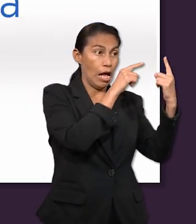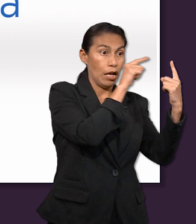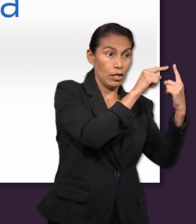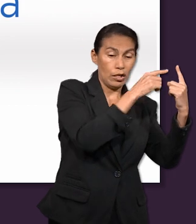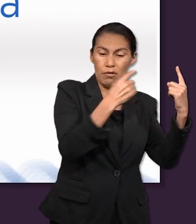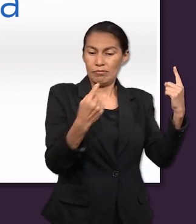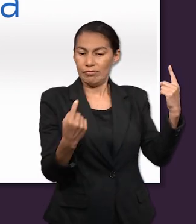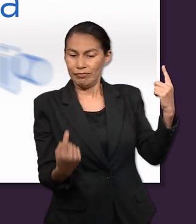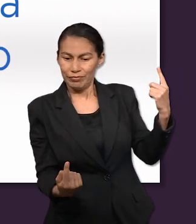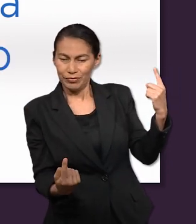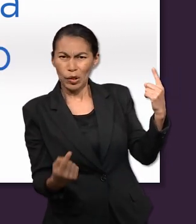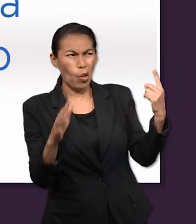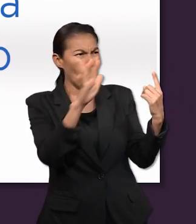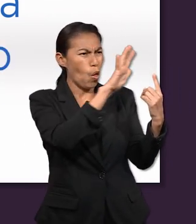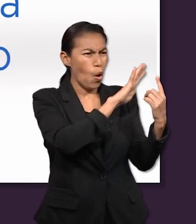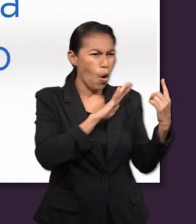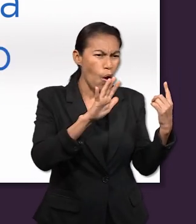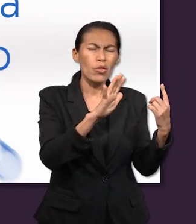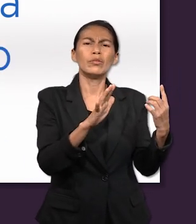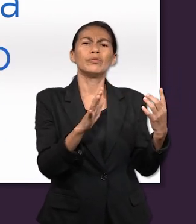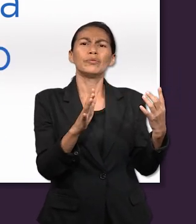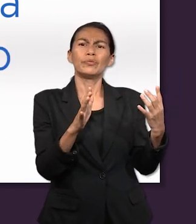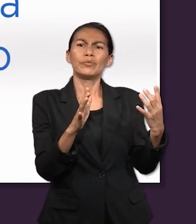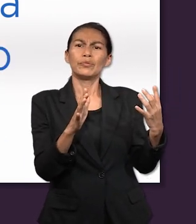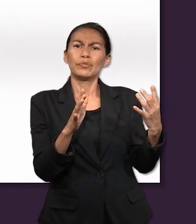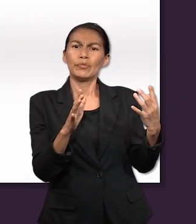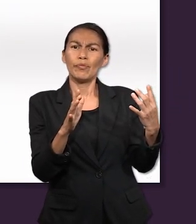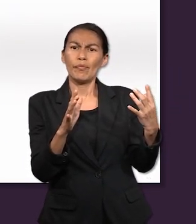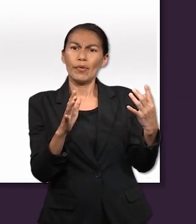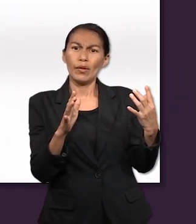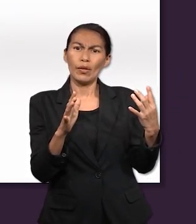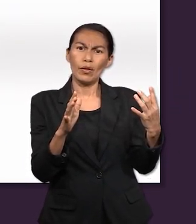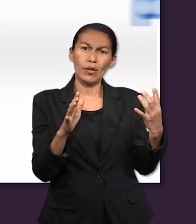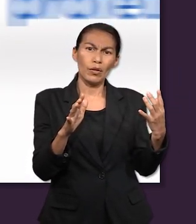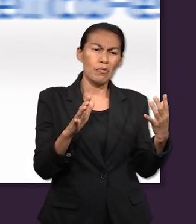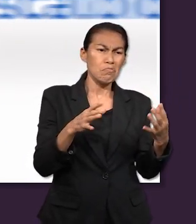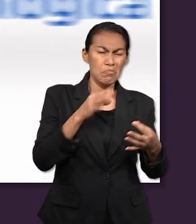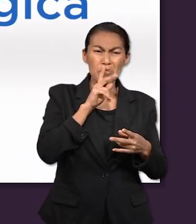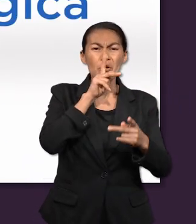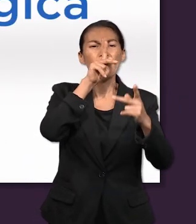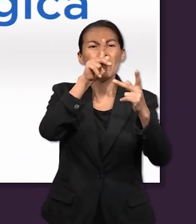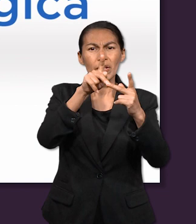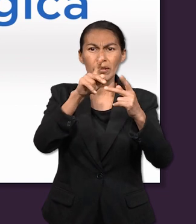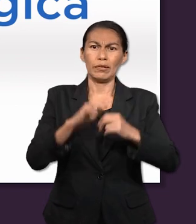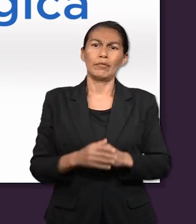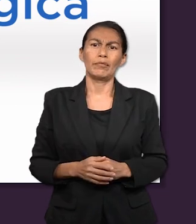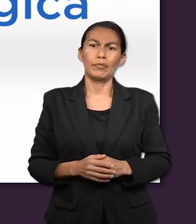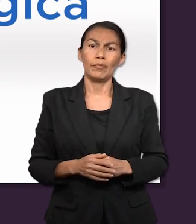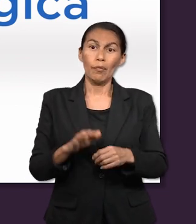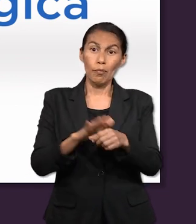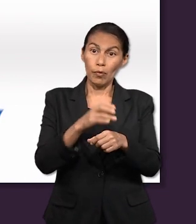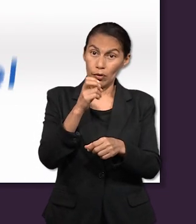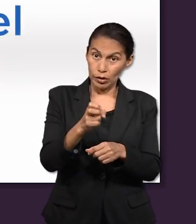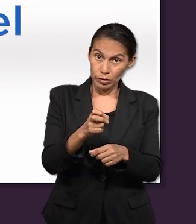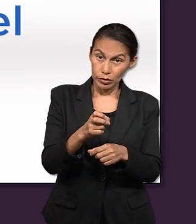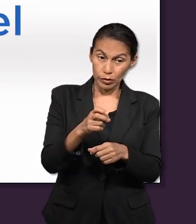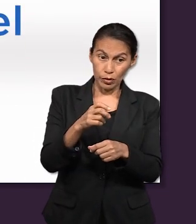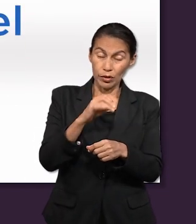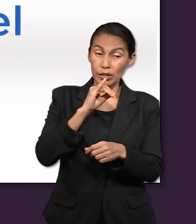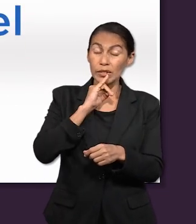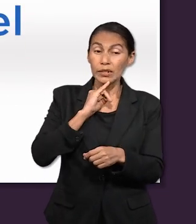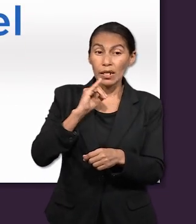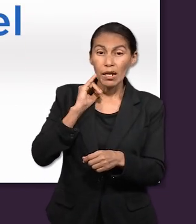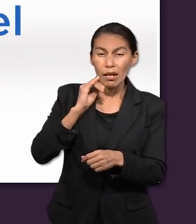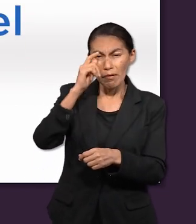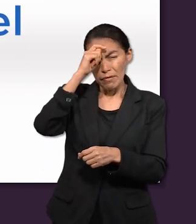que avanza desde su primer hijo hasta el último, está imbuido de la tensión profético escatológica. Por lo